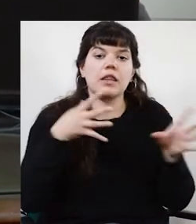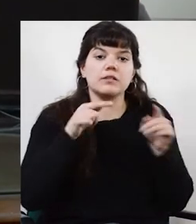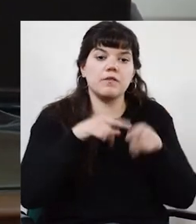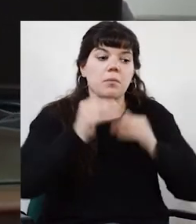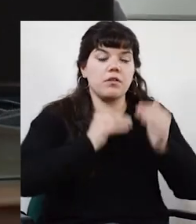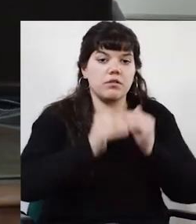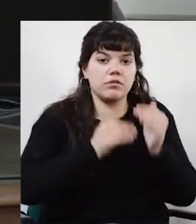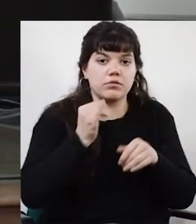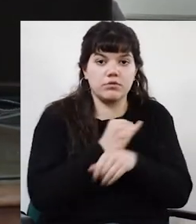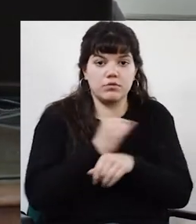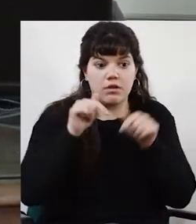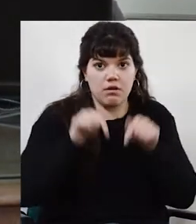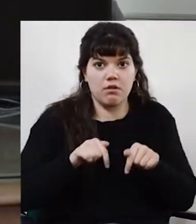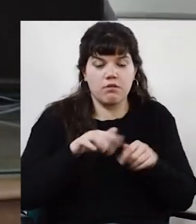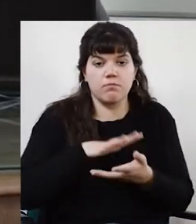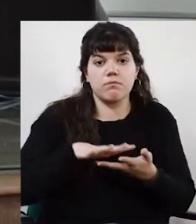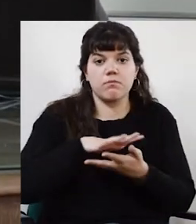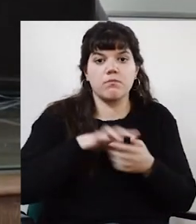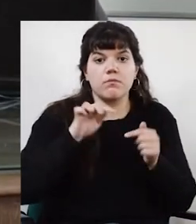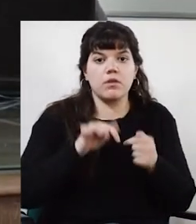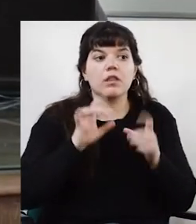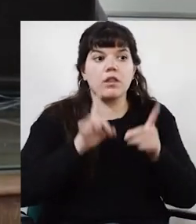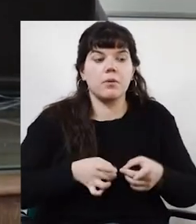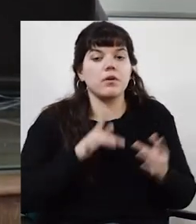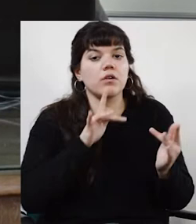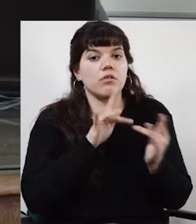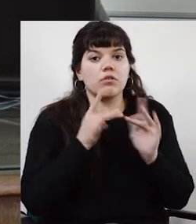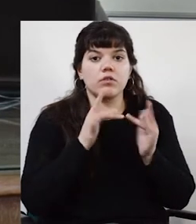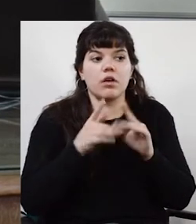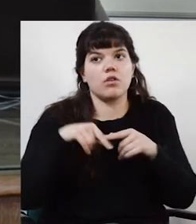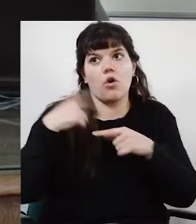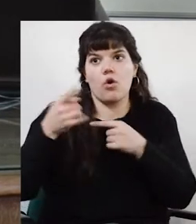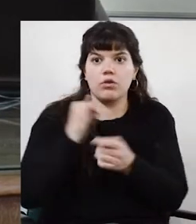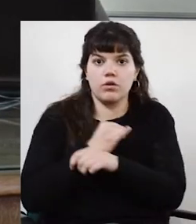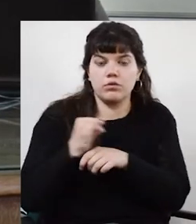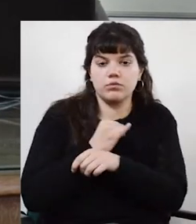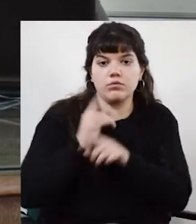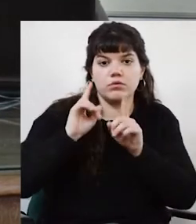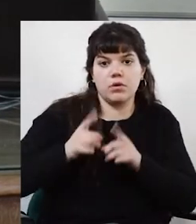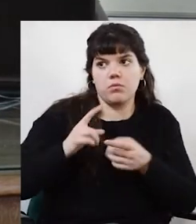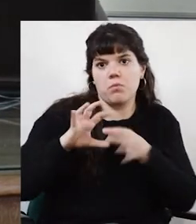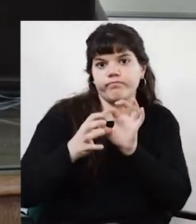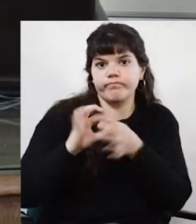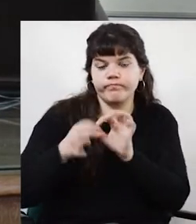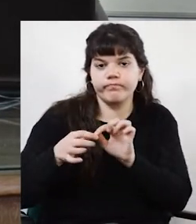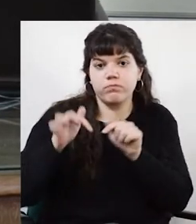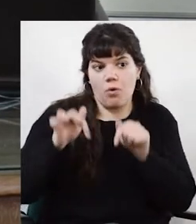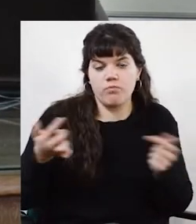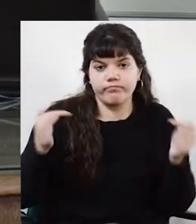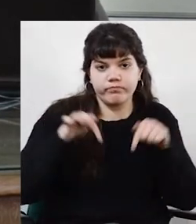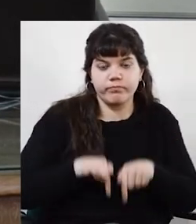desarrollo institucional de ISEF, vínculos interinstitucionales y redes académicas es lo que nos convoca hoy.